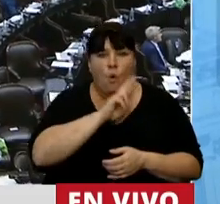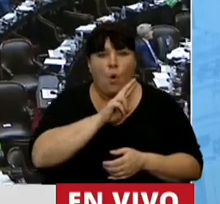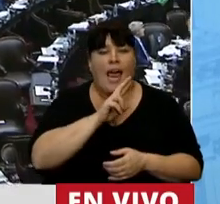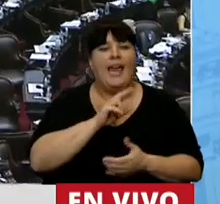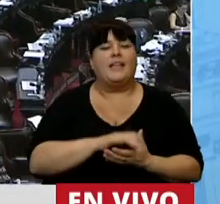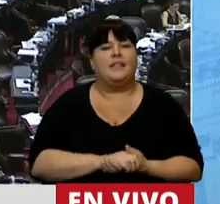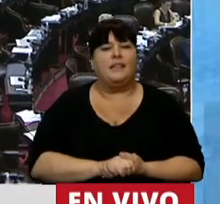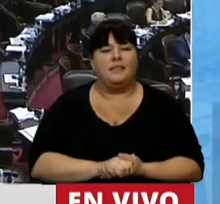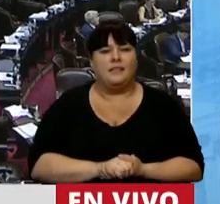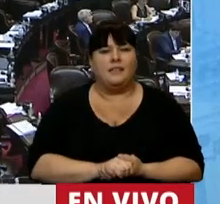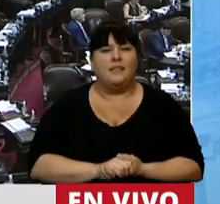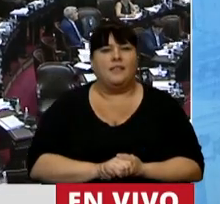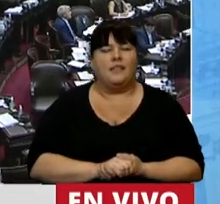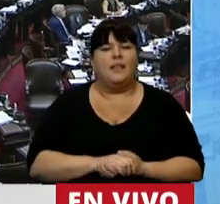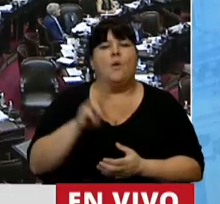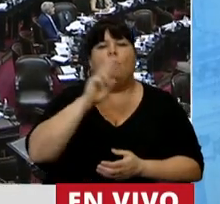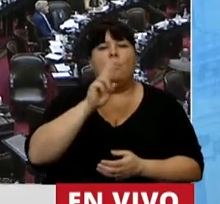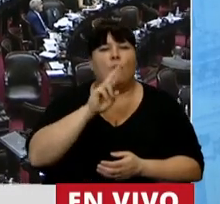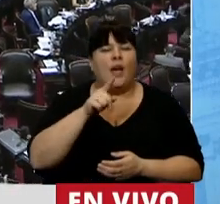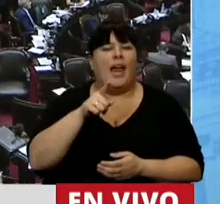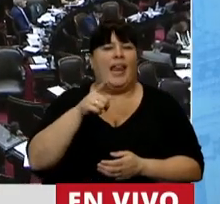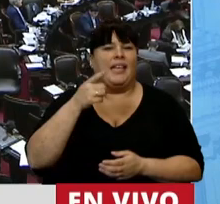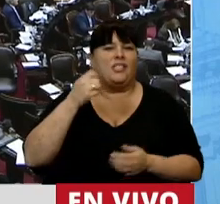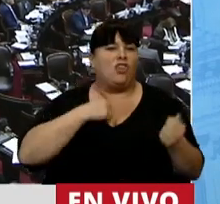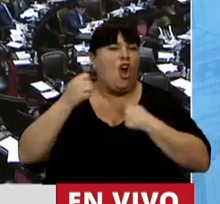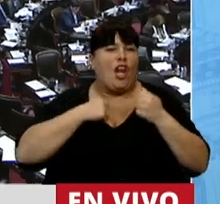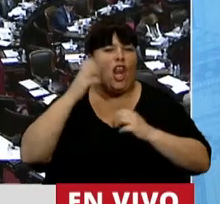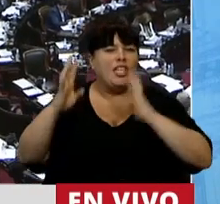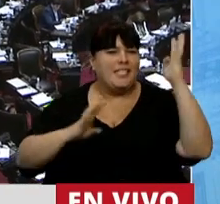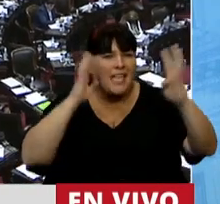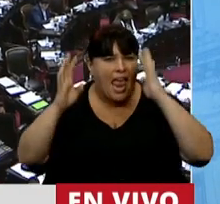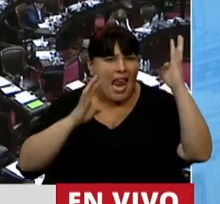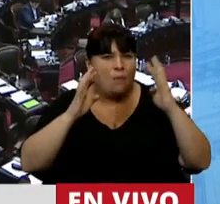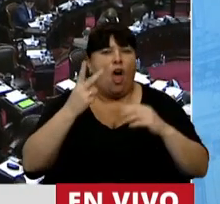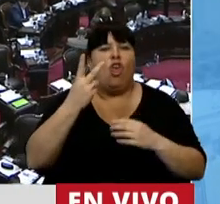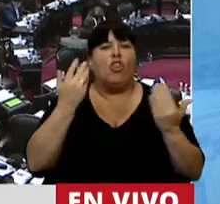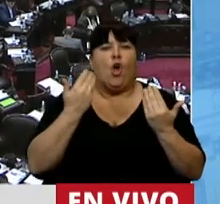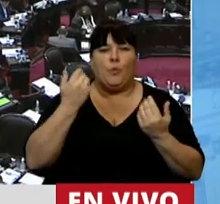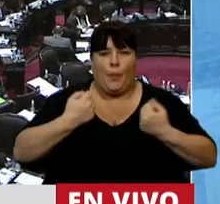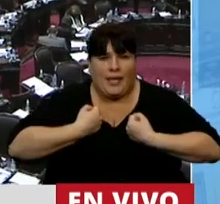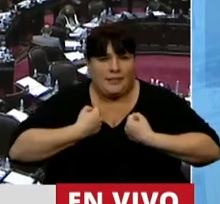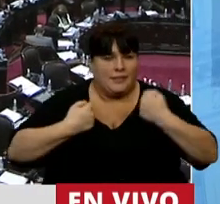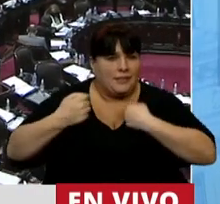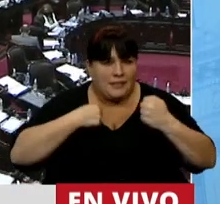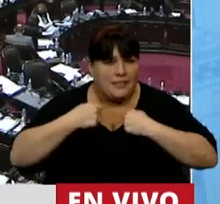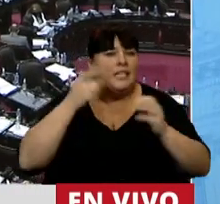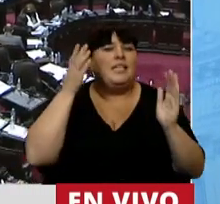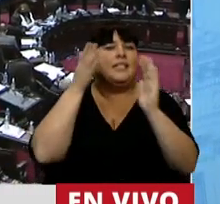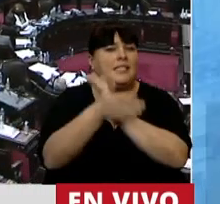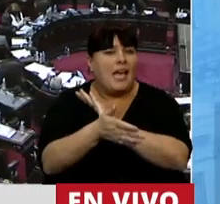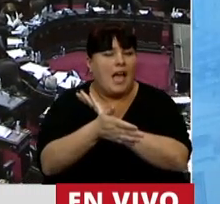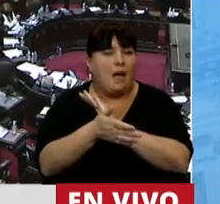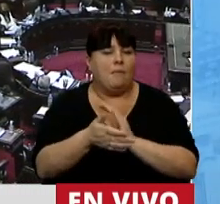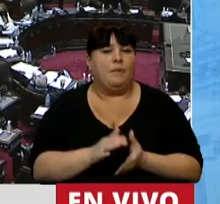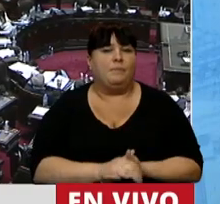guaraníticas corrieron por la selva con dos niños en brazos, escapando